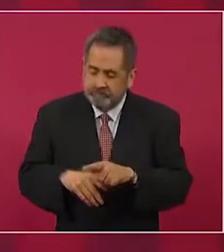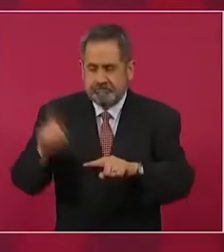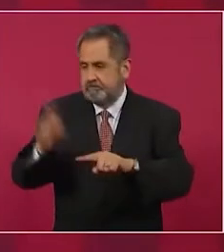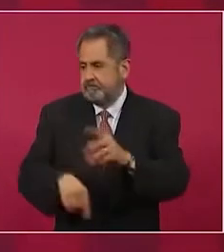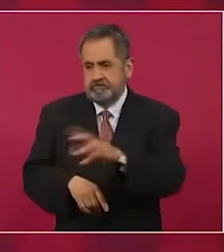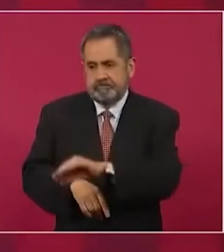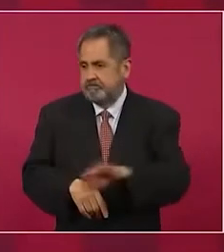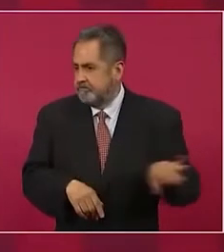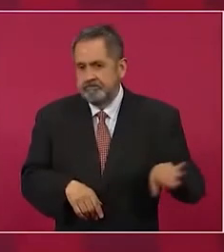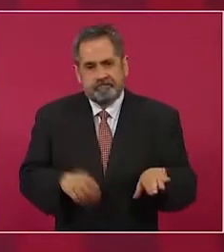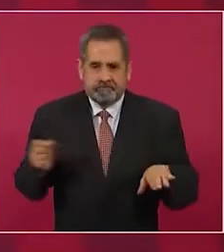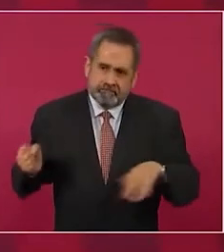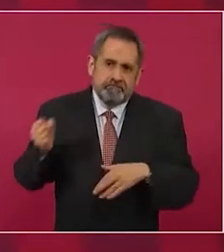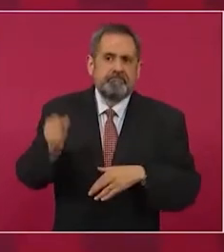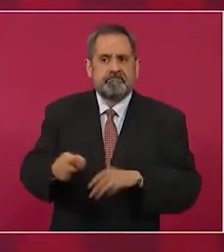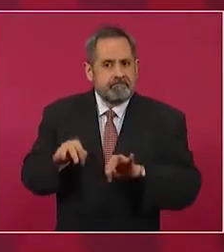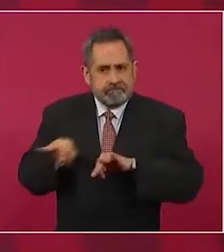de todo